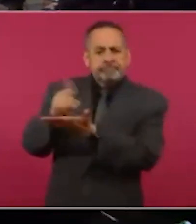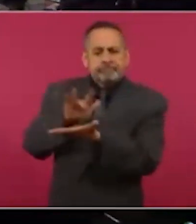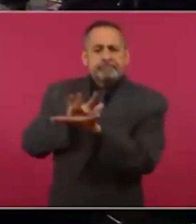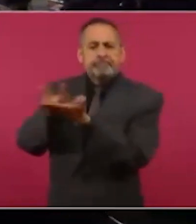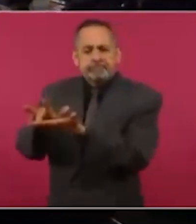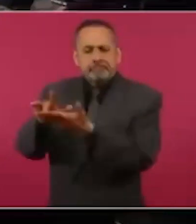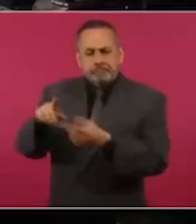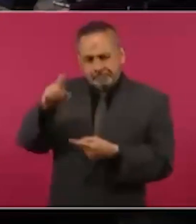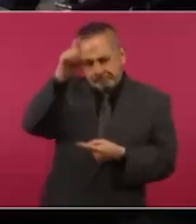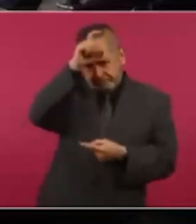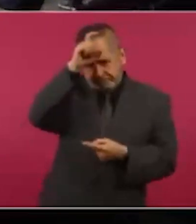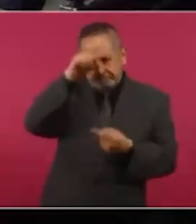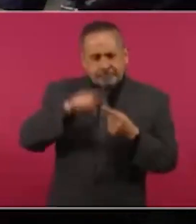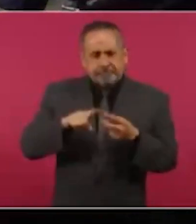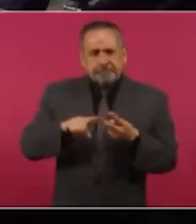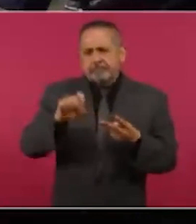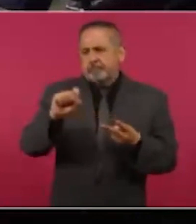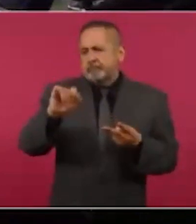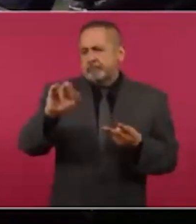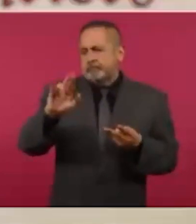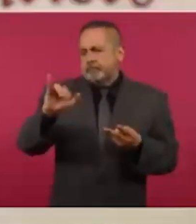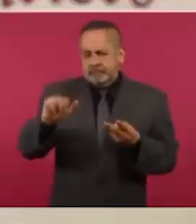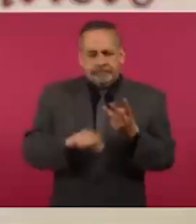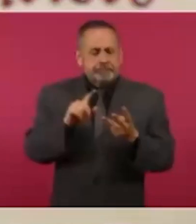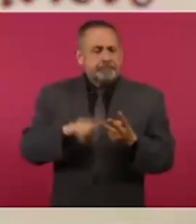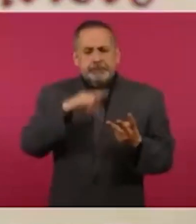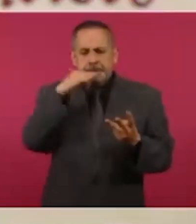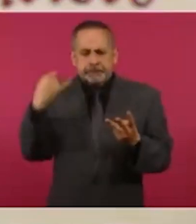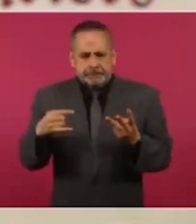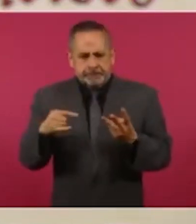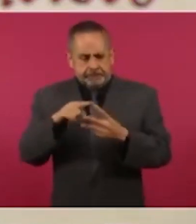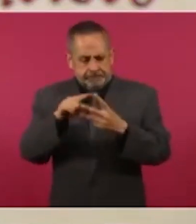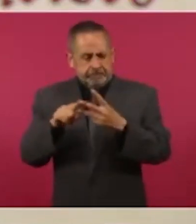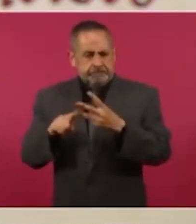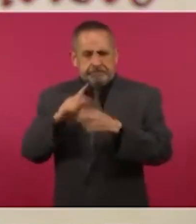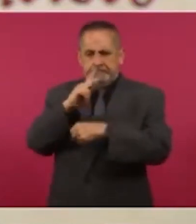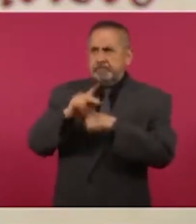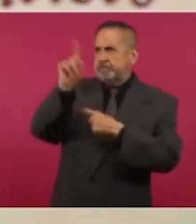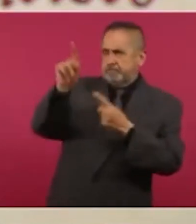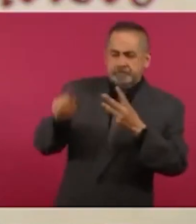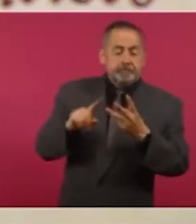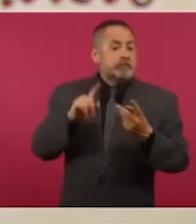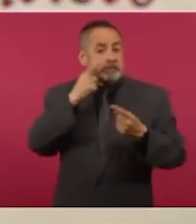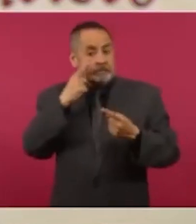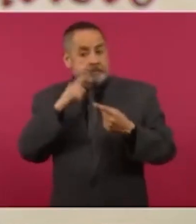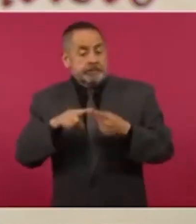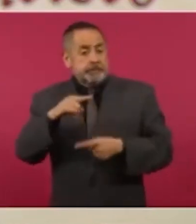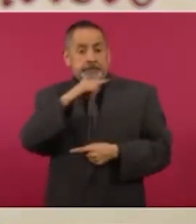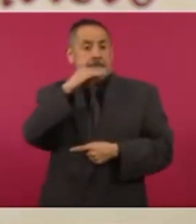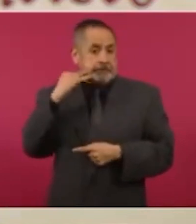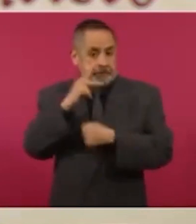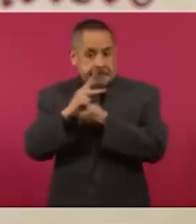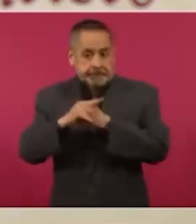afectada por los sismos en Turquía. Resaltó que la labor de los 16 binomios caninos serán críticos para las operaciones de rescate en la zona.